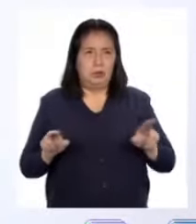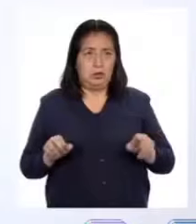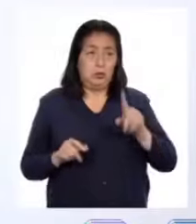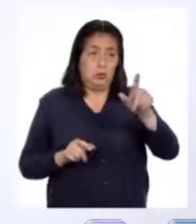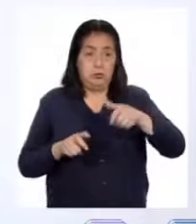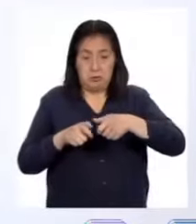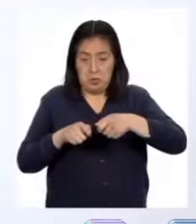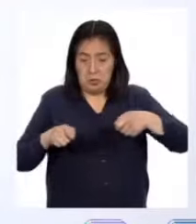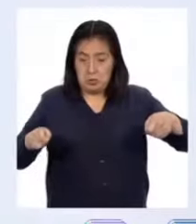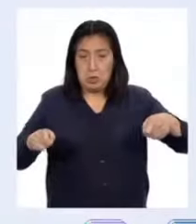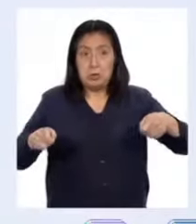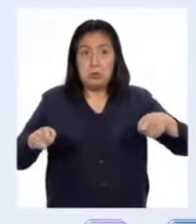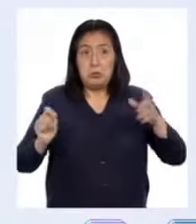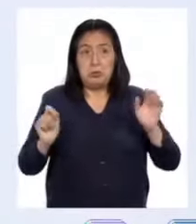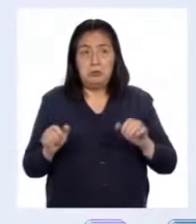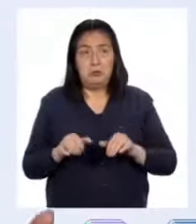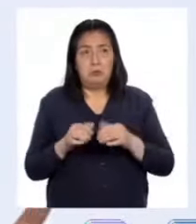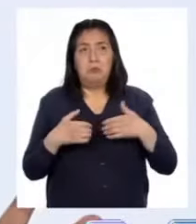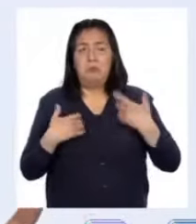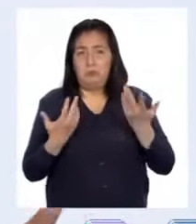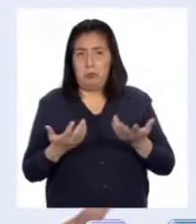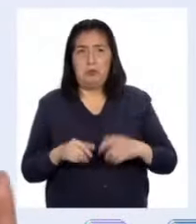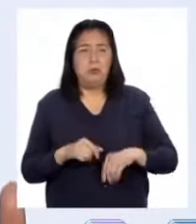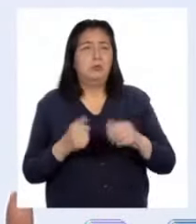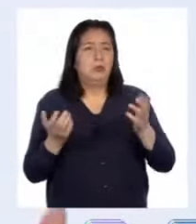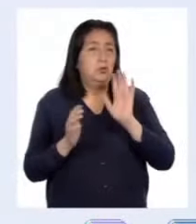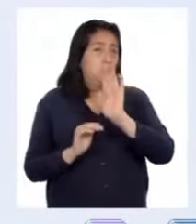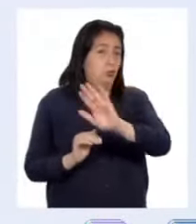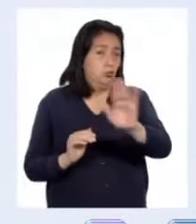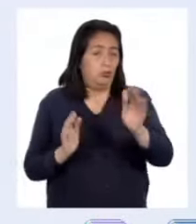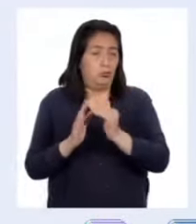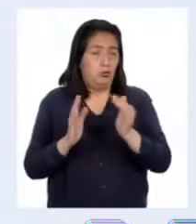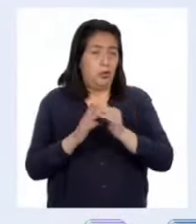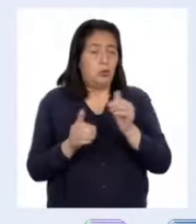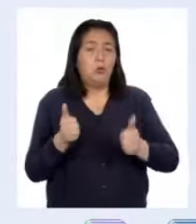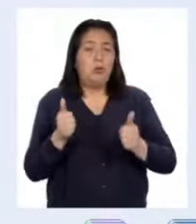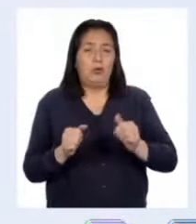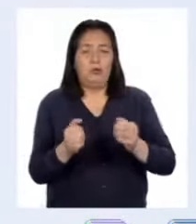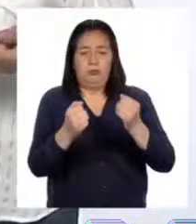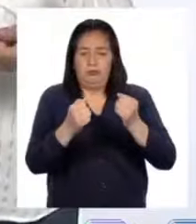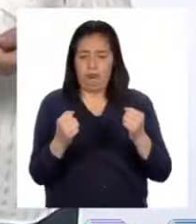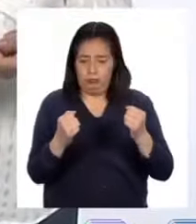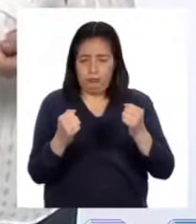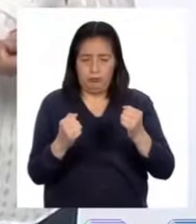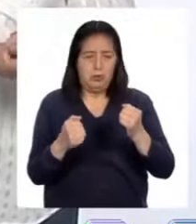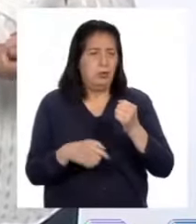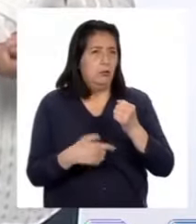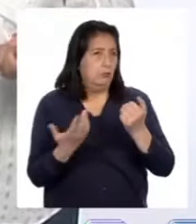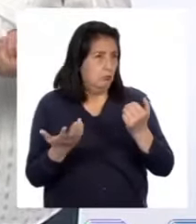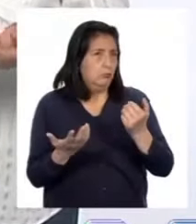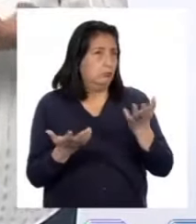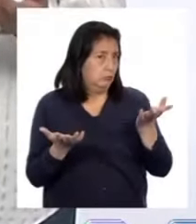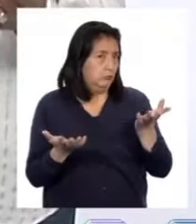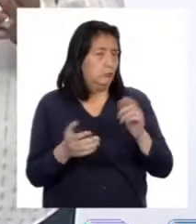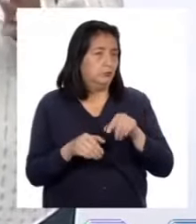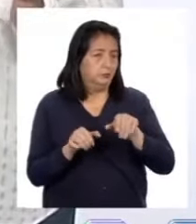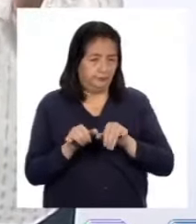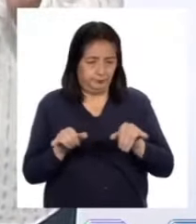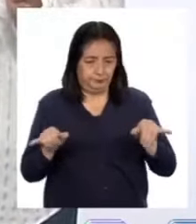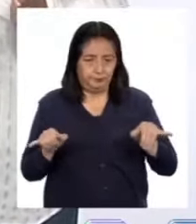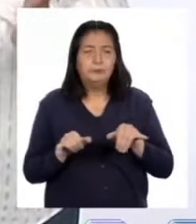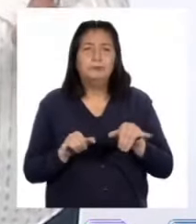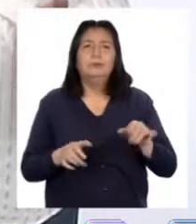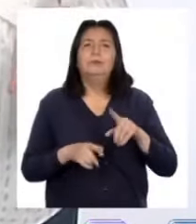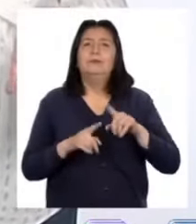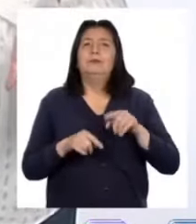métrica o una wincha, podrían medir en sus casas cuál es esa distancia. Distancia. Desde luego, esta distancia